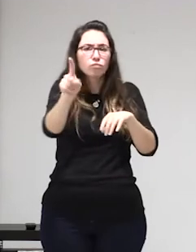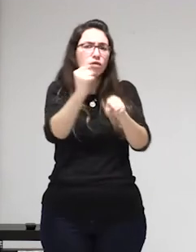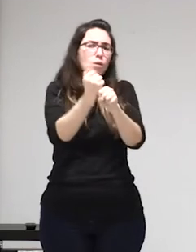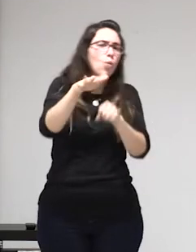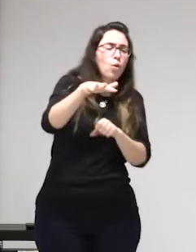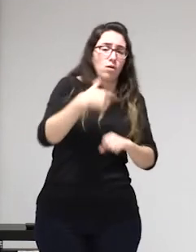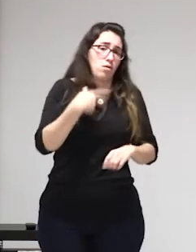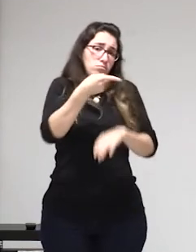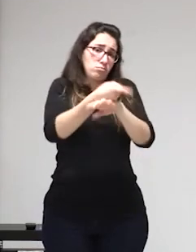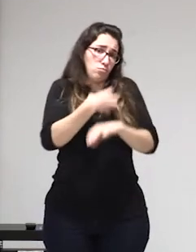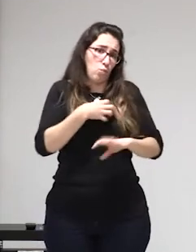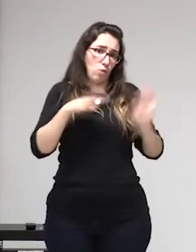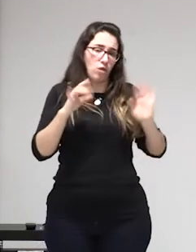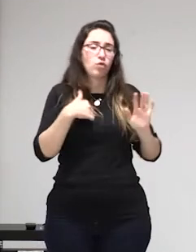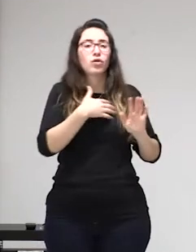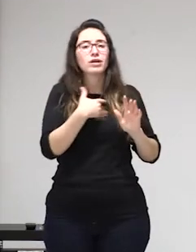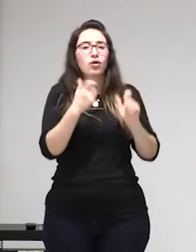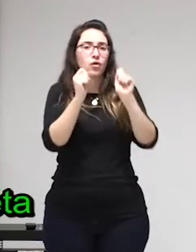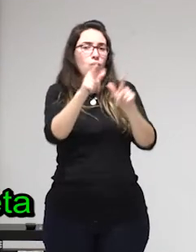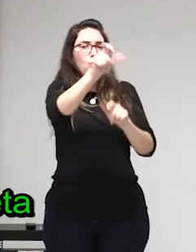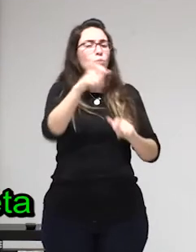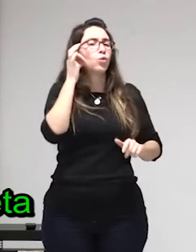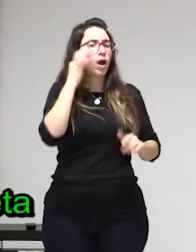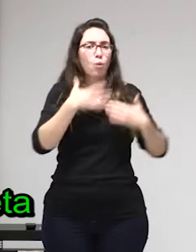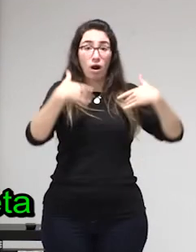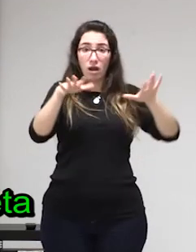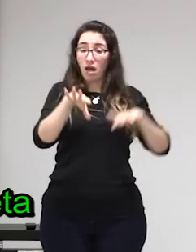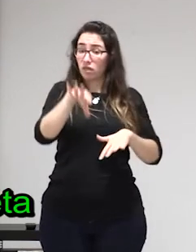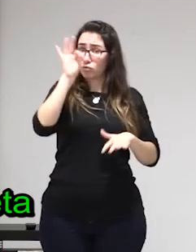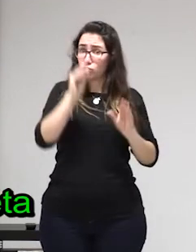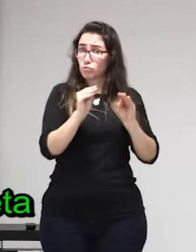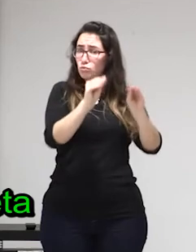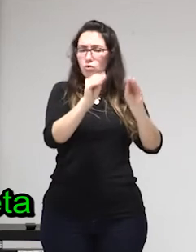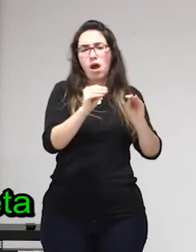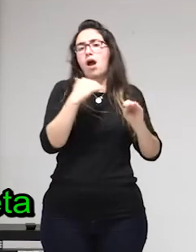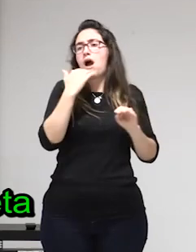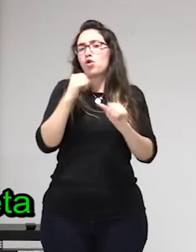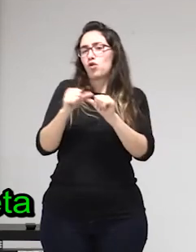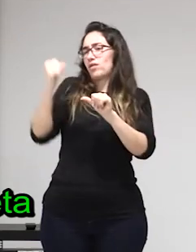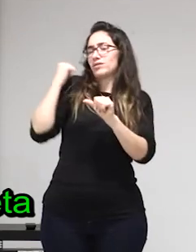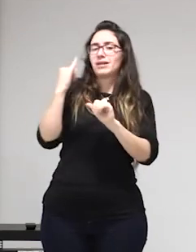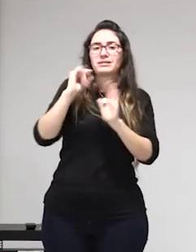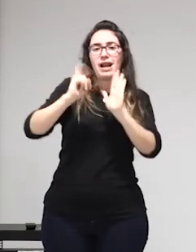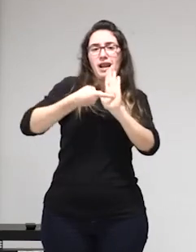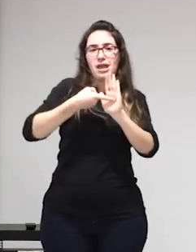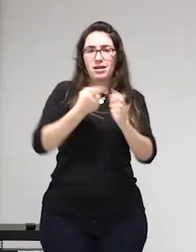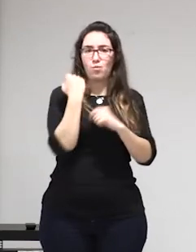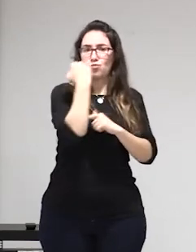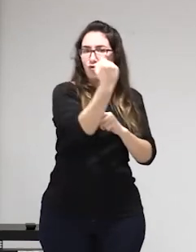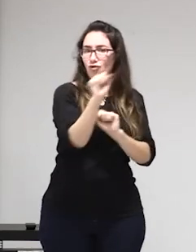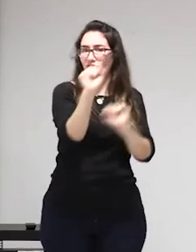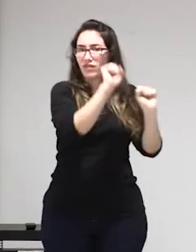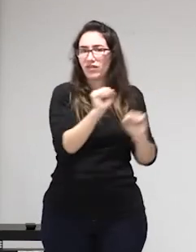bochornosos no se dieran y que nadie perdonara a ese proxeneta y le dijera que es muy valiente de acuerdo